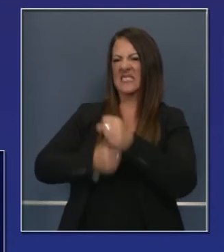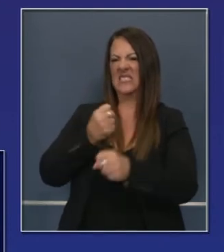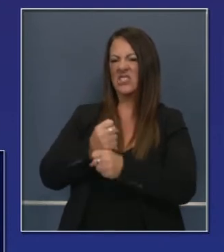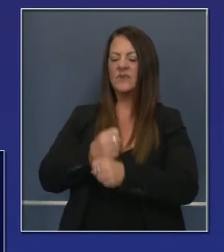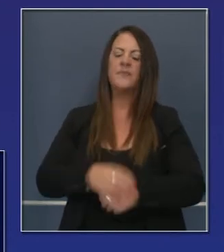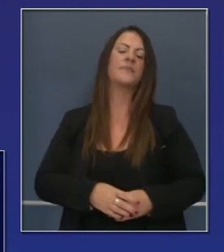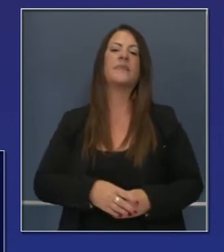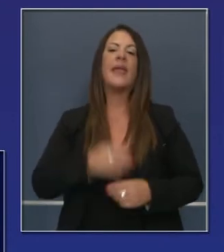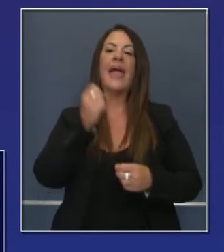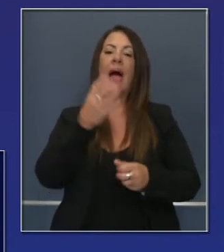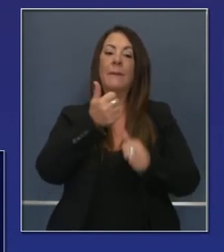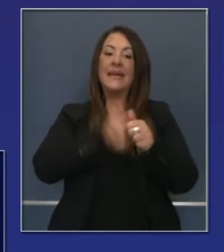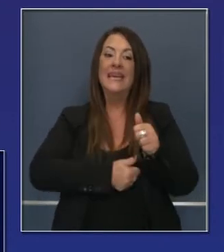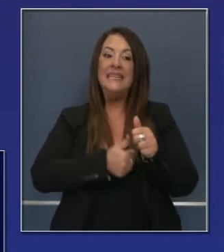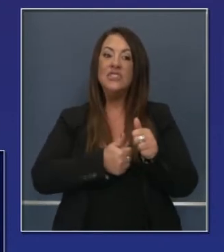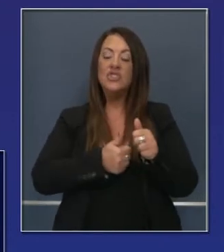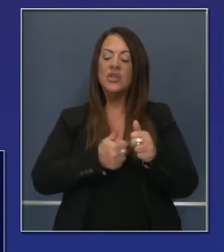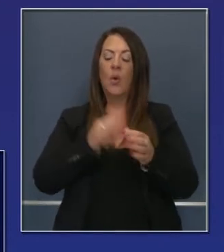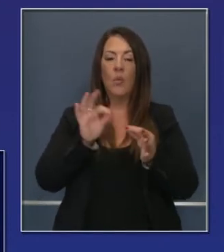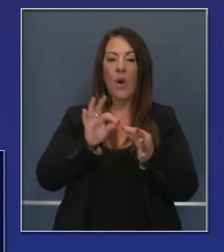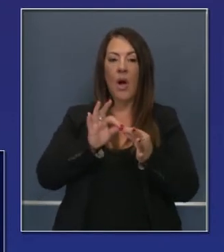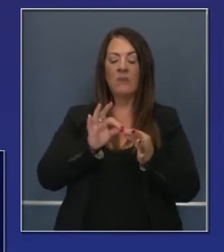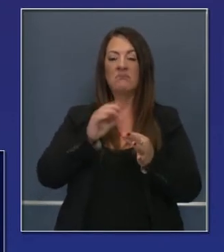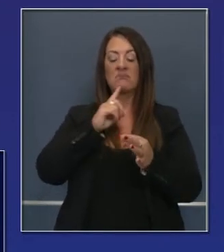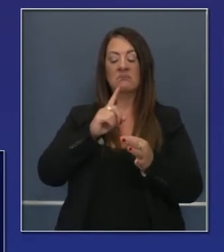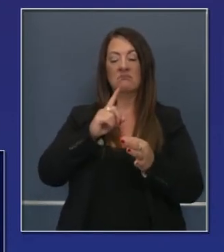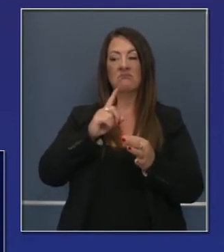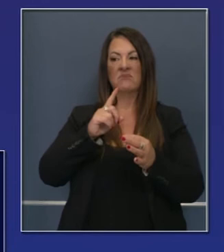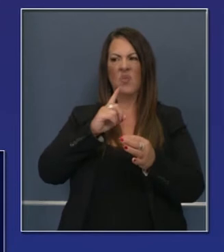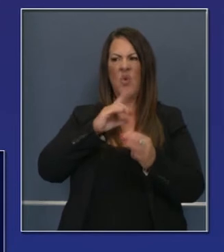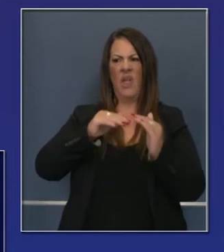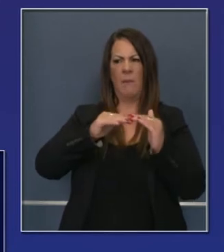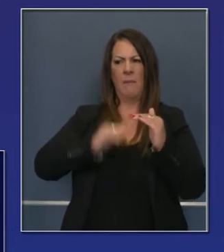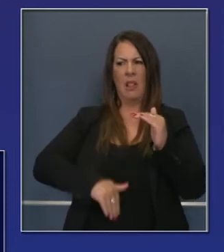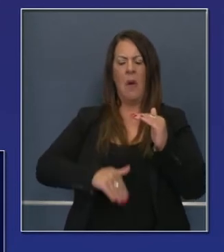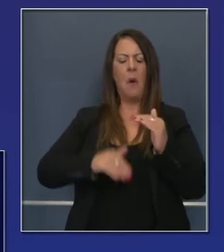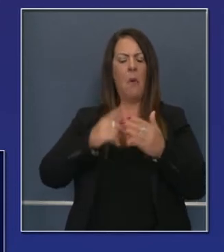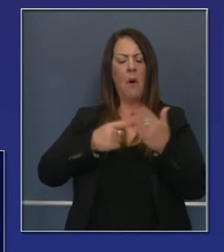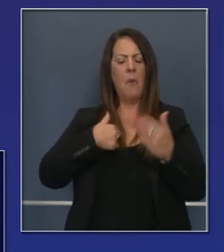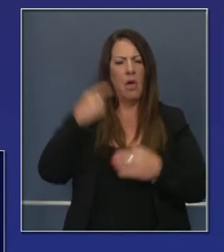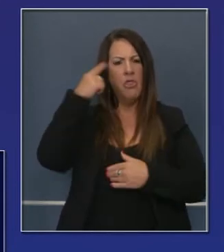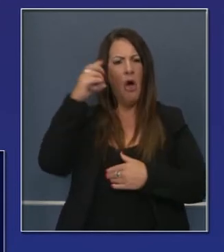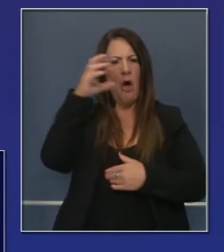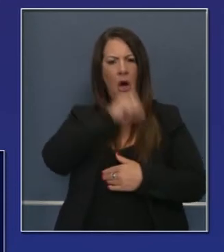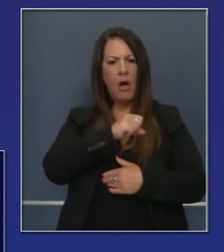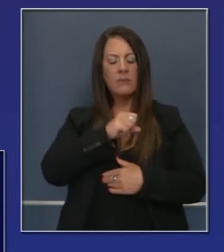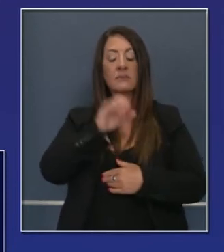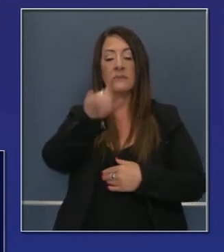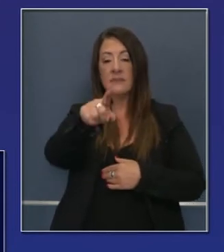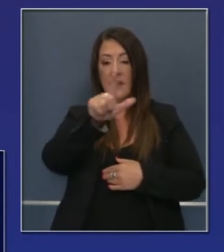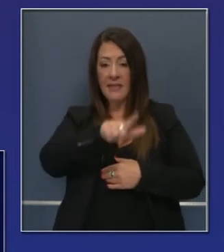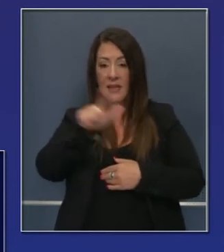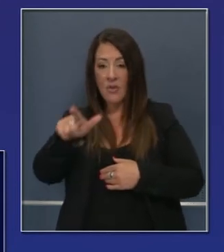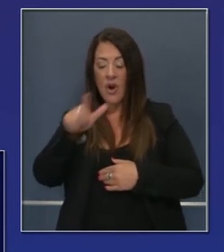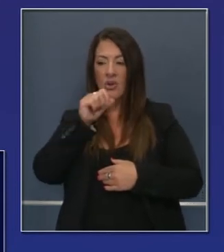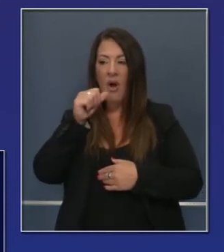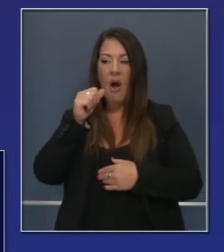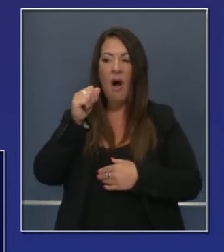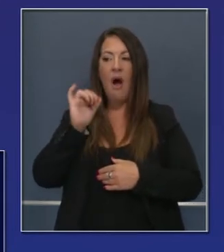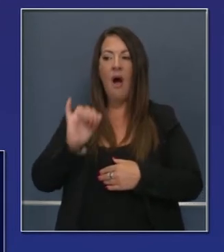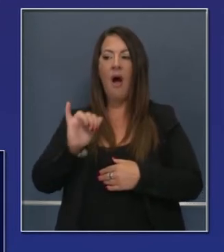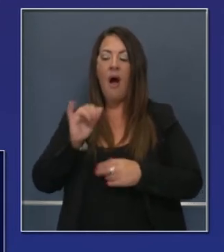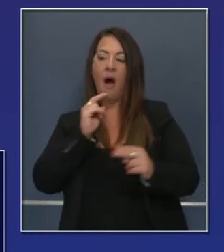Llegaron las solicitudes y el precio por unidades mejor de lo que se calculó en el estado. Así que los dueños de